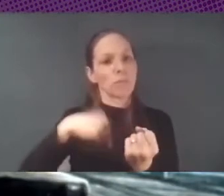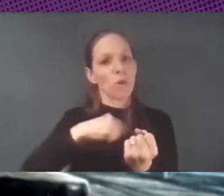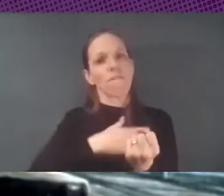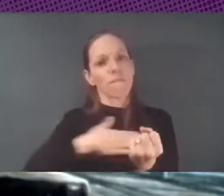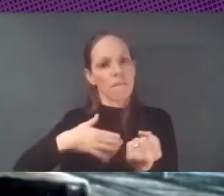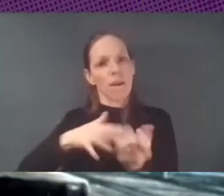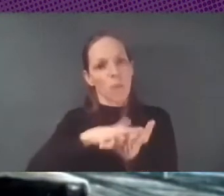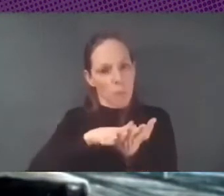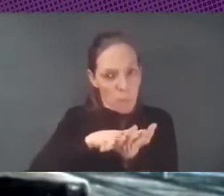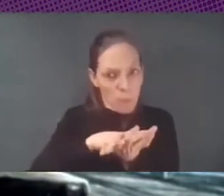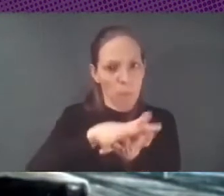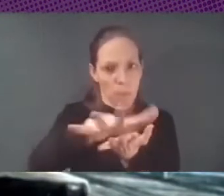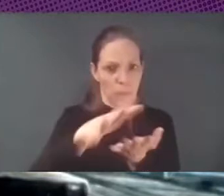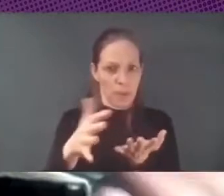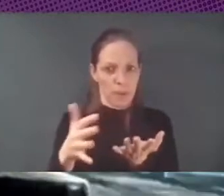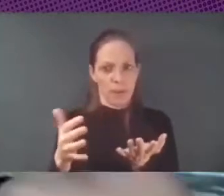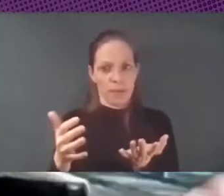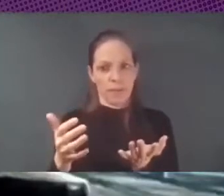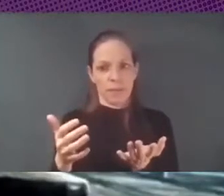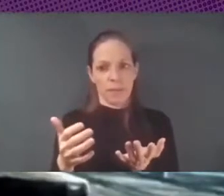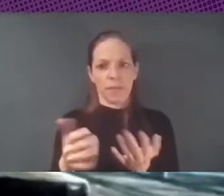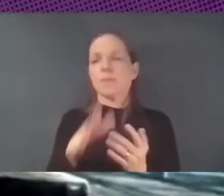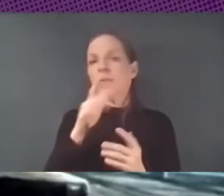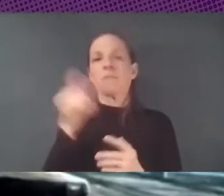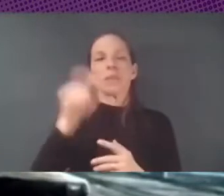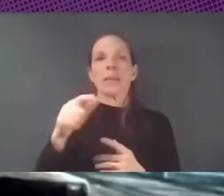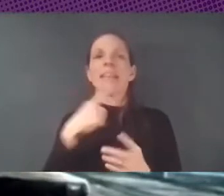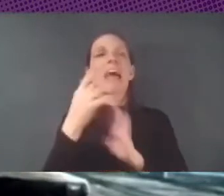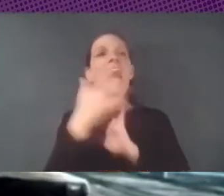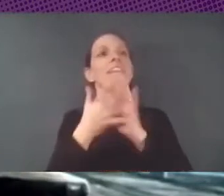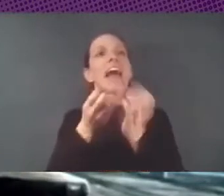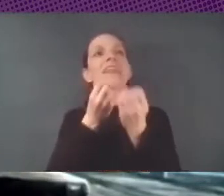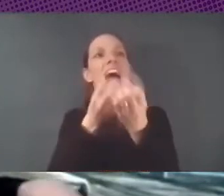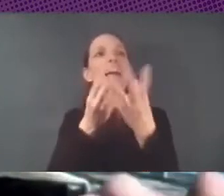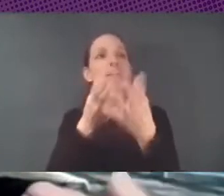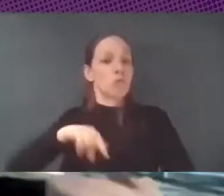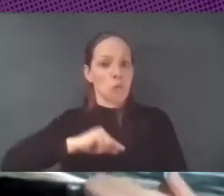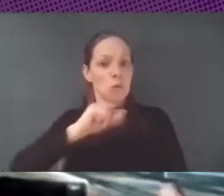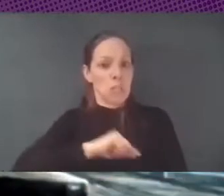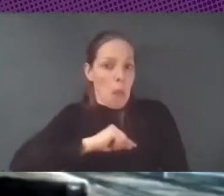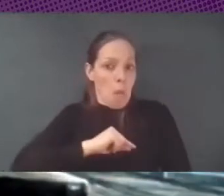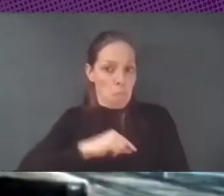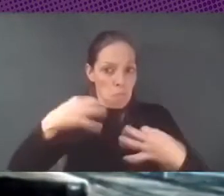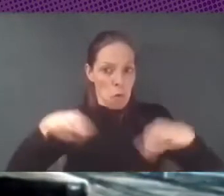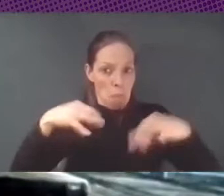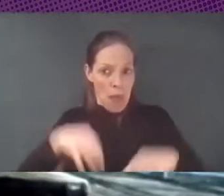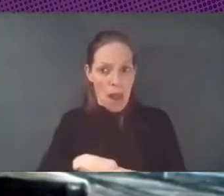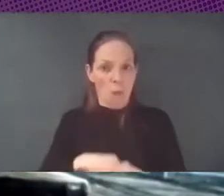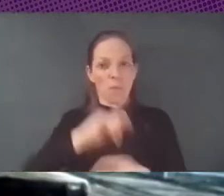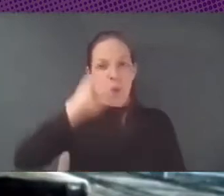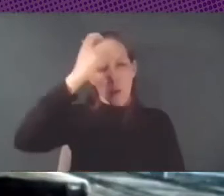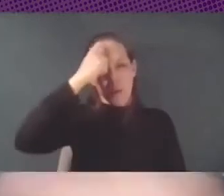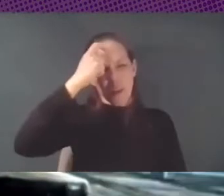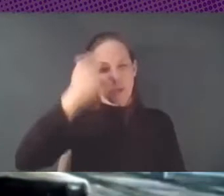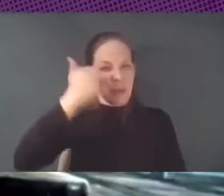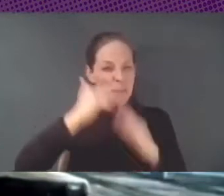parte de un mundo donde hablar de datificación nos parece normal o de algoritmic bias o estos tipos de cosas,